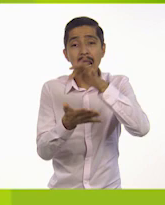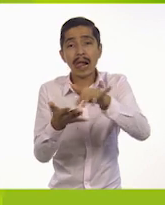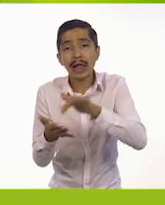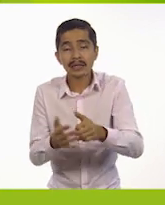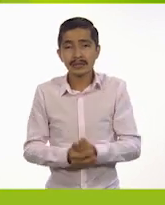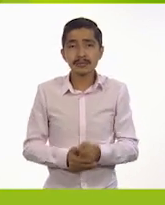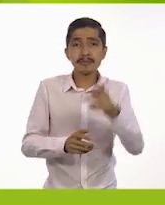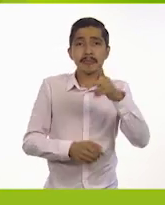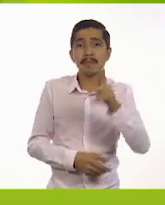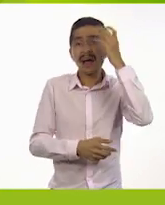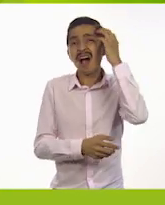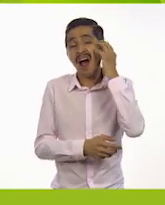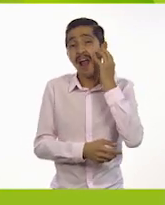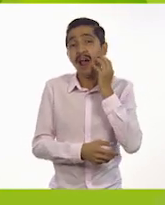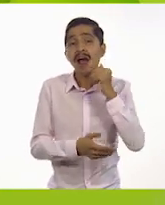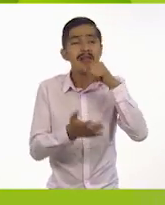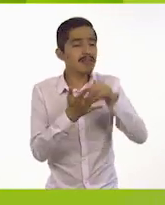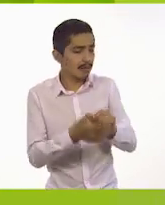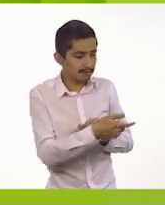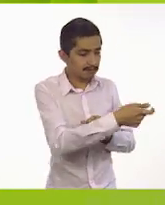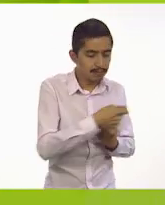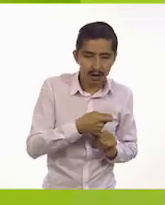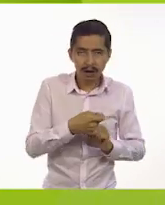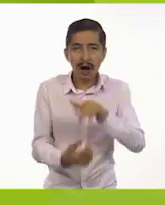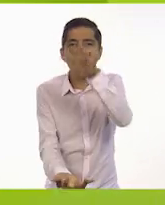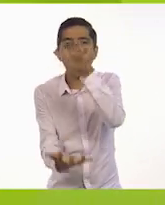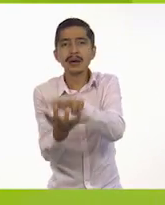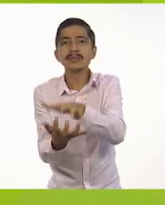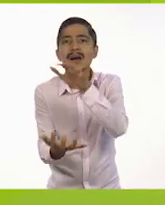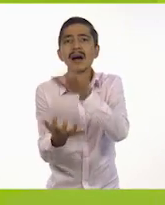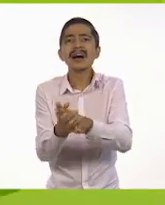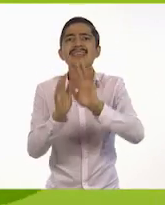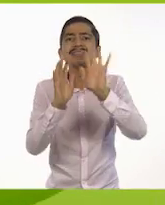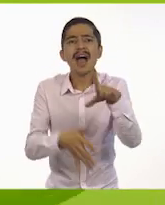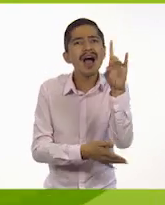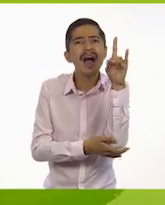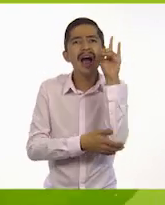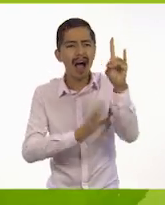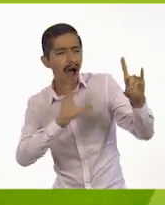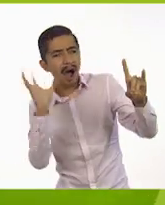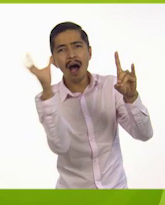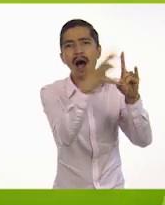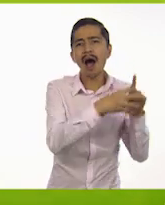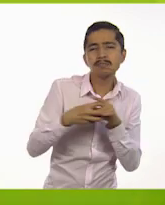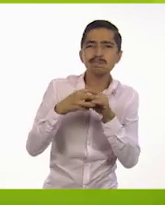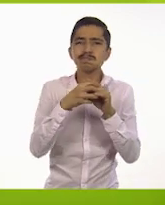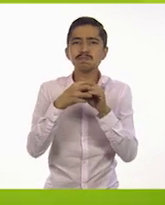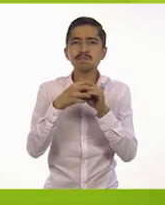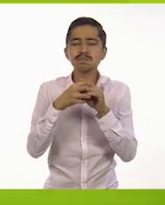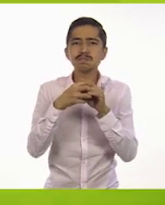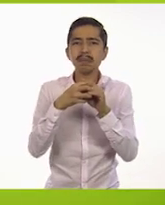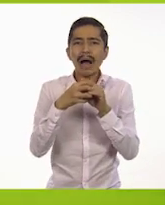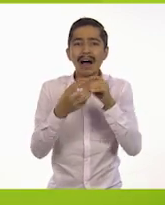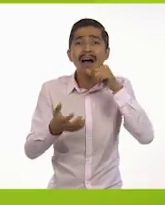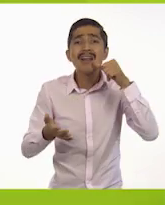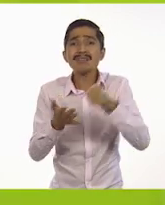Pero cuando el león fue a recogerla, el cocodrilo se había comido a la jirafa. Carta incluida.